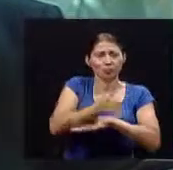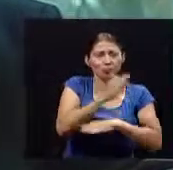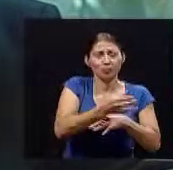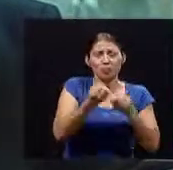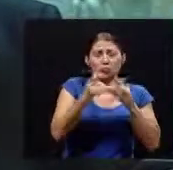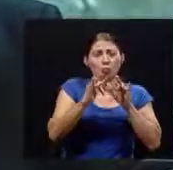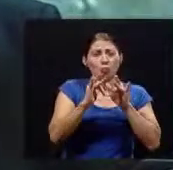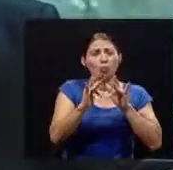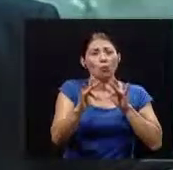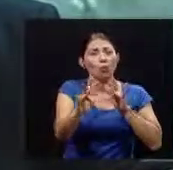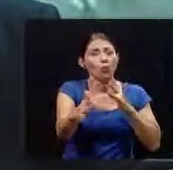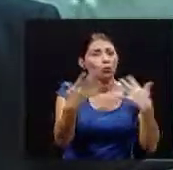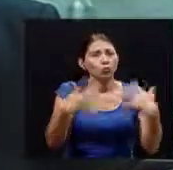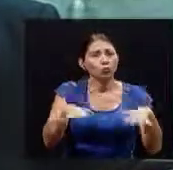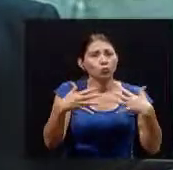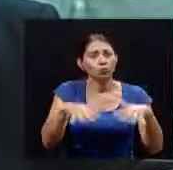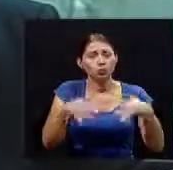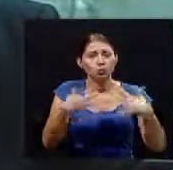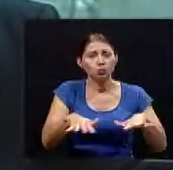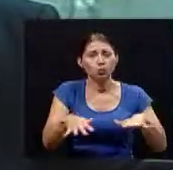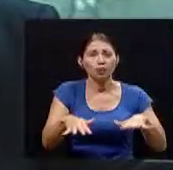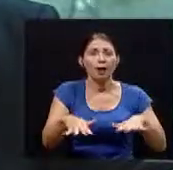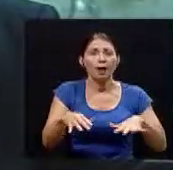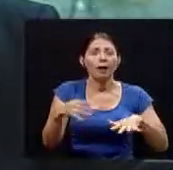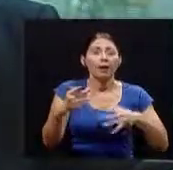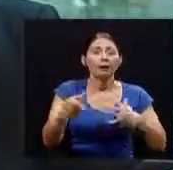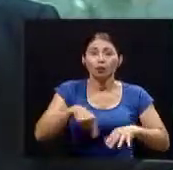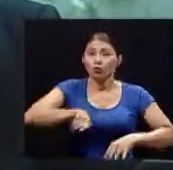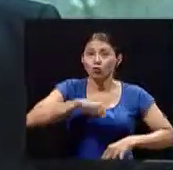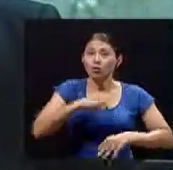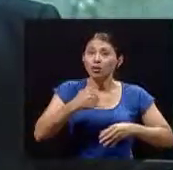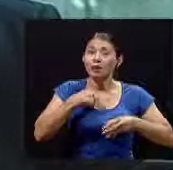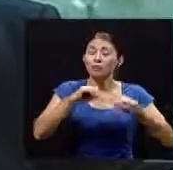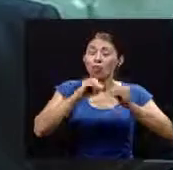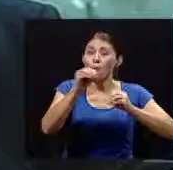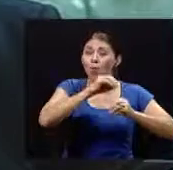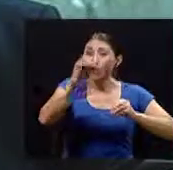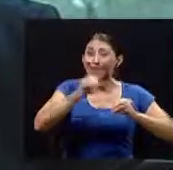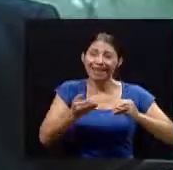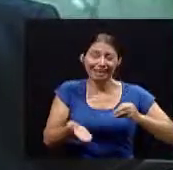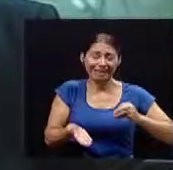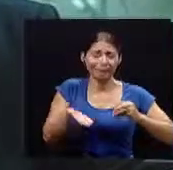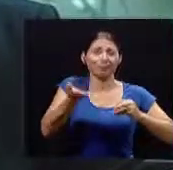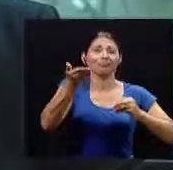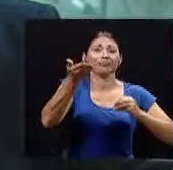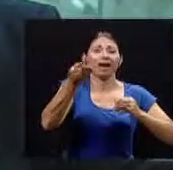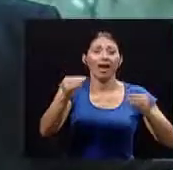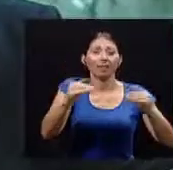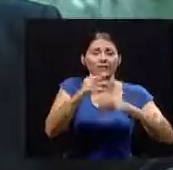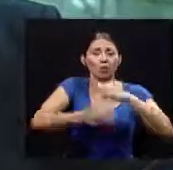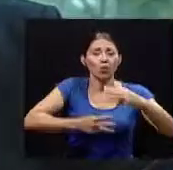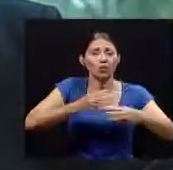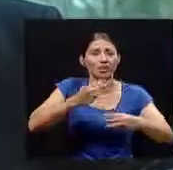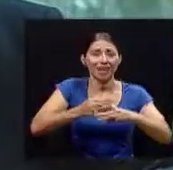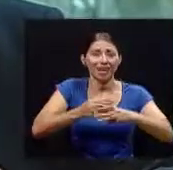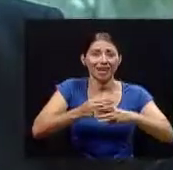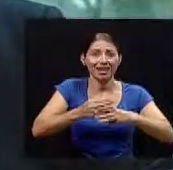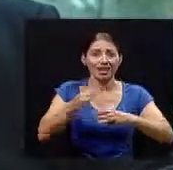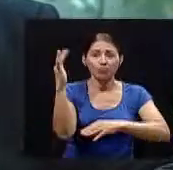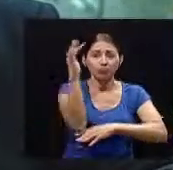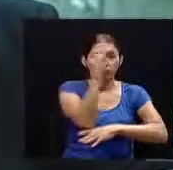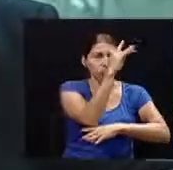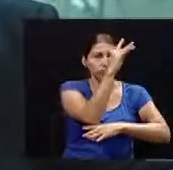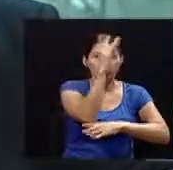llegó a niveles alarmantes tenemos uno de los récords mundiales de la tasa de deforestación por unidad de área y por